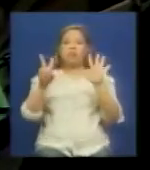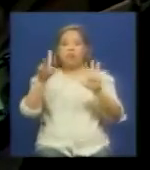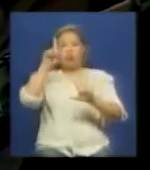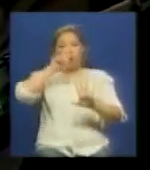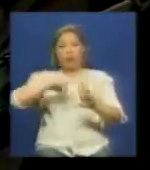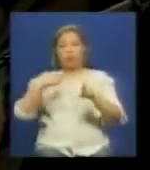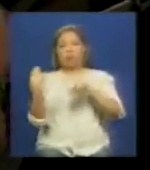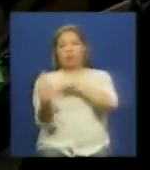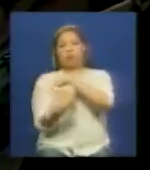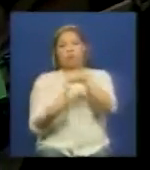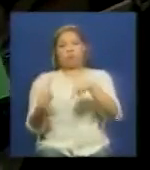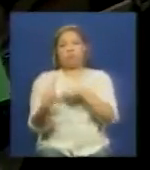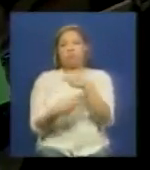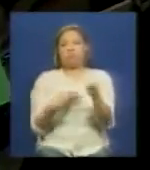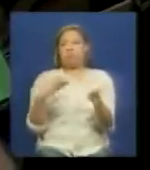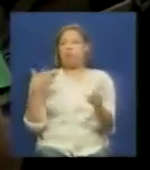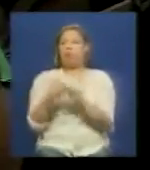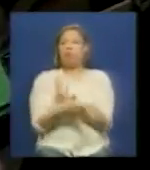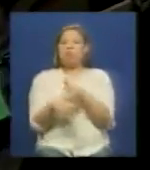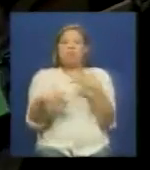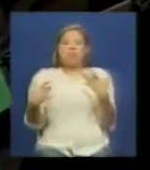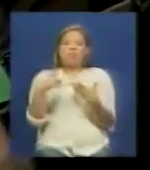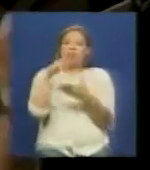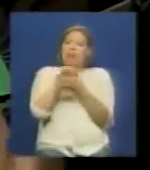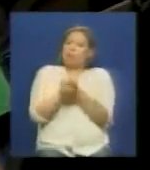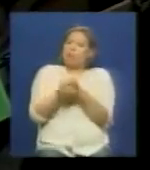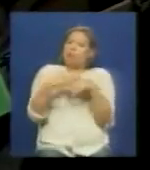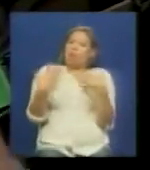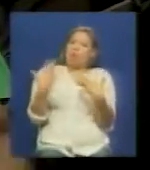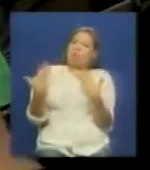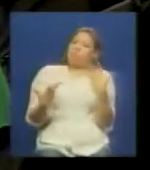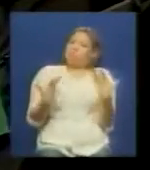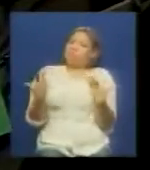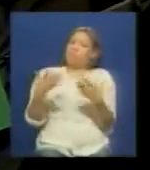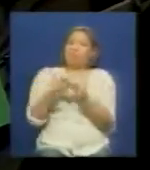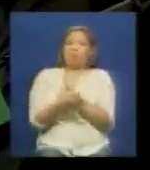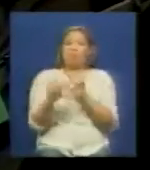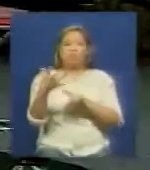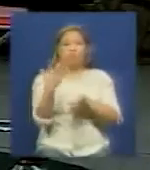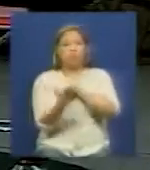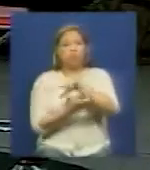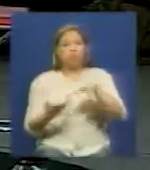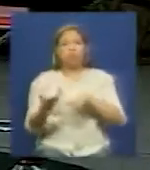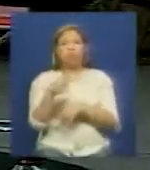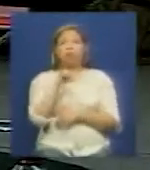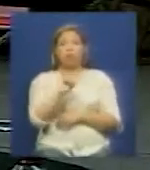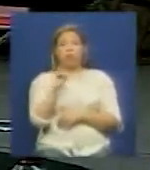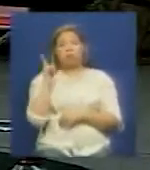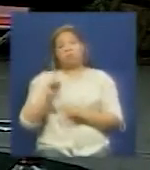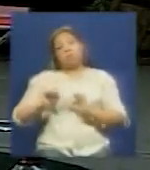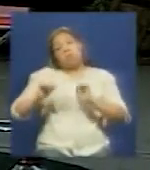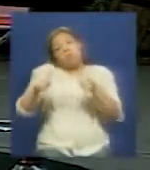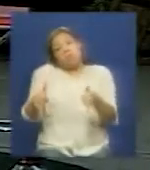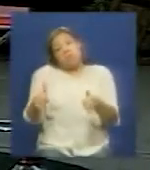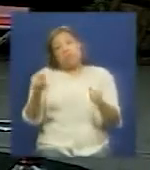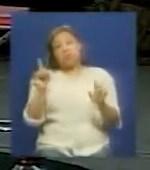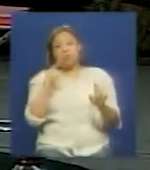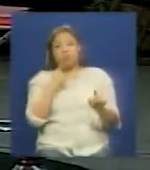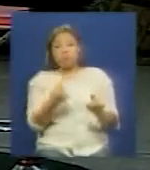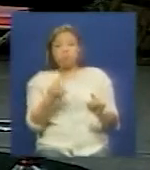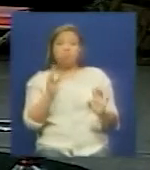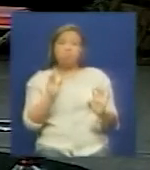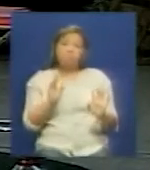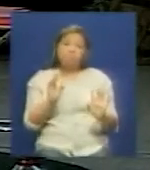sin embargo bueno qué hacer Gustavo ya es un hecho qué nos viene qué podemos hacer bueno inicialmente lo primero que tenemos que